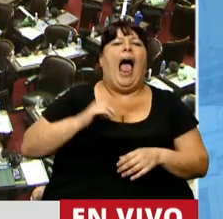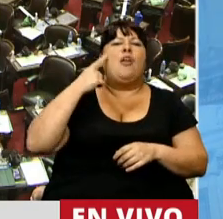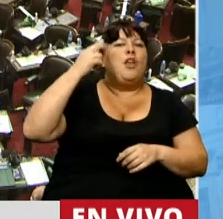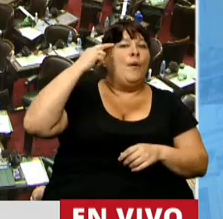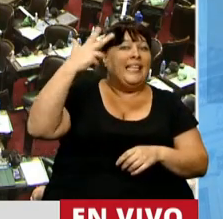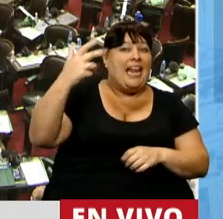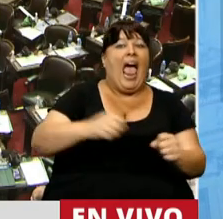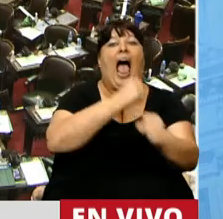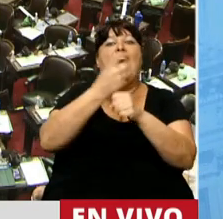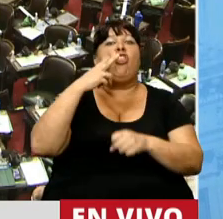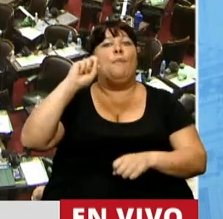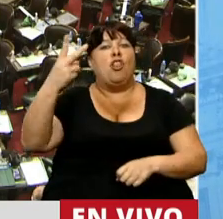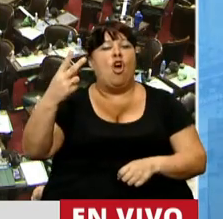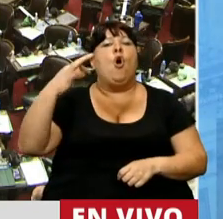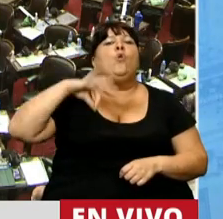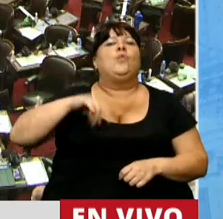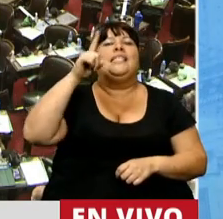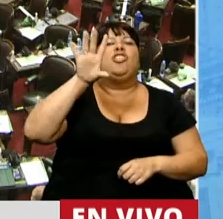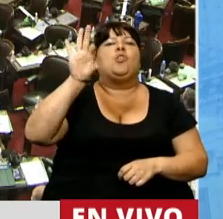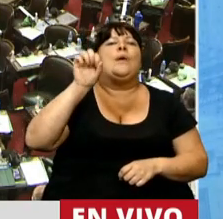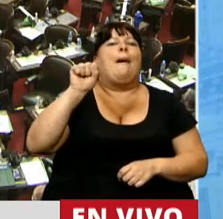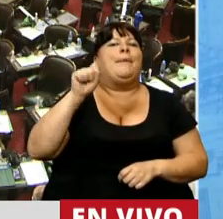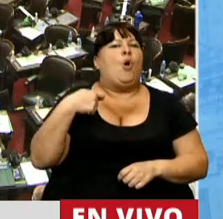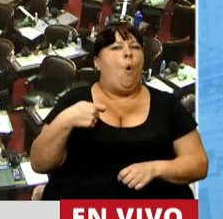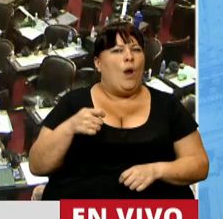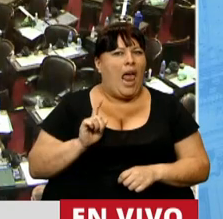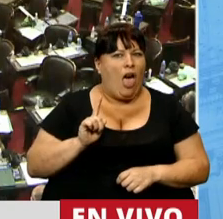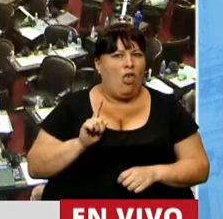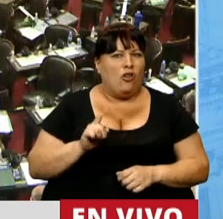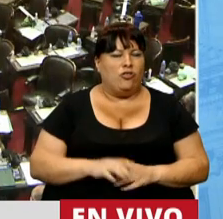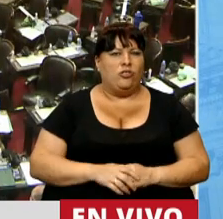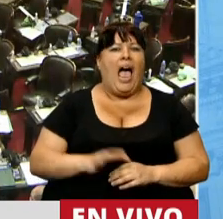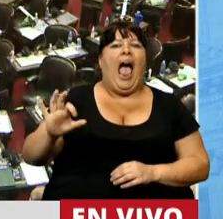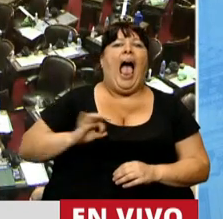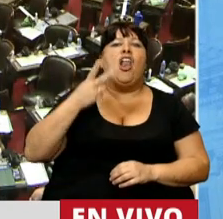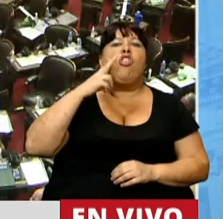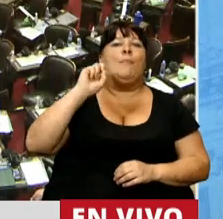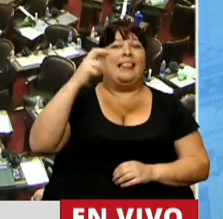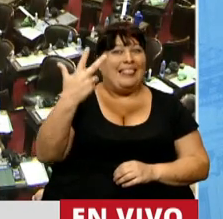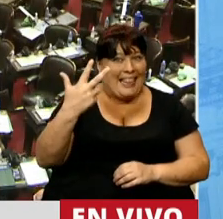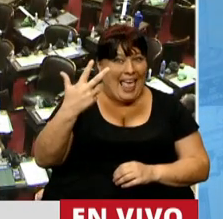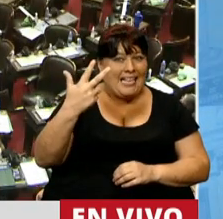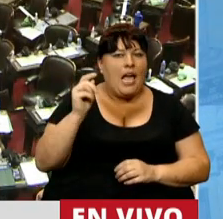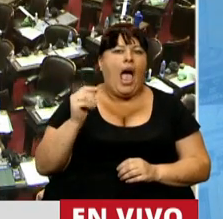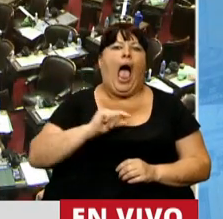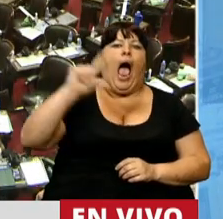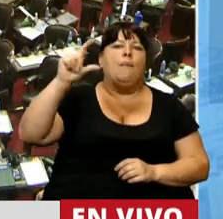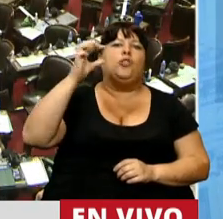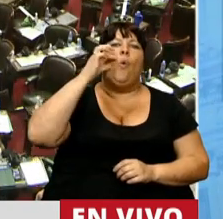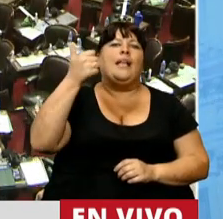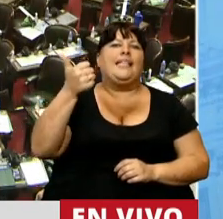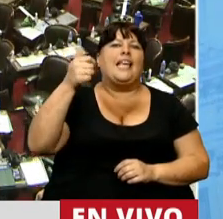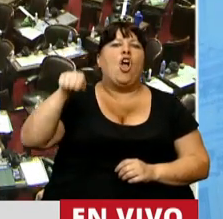93 hasta el 2002 se cobraban 150 pesos los jubilados. En el 2003 les dio un aumento del